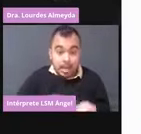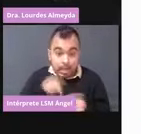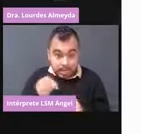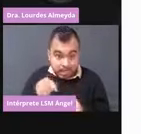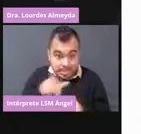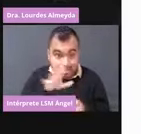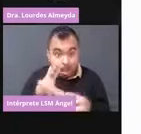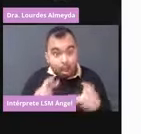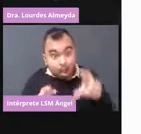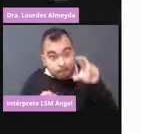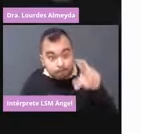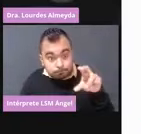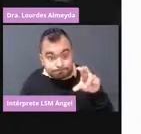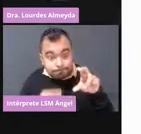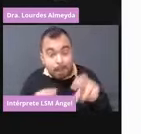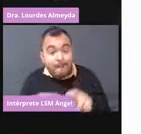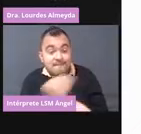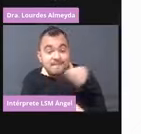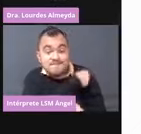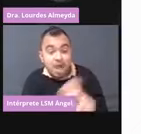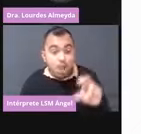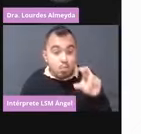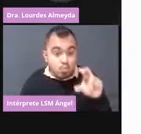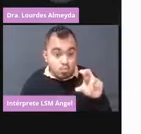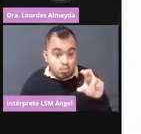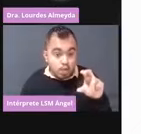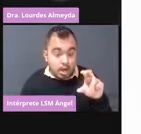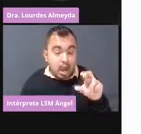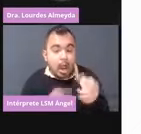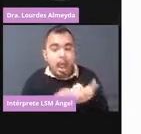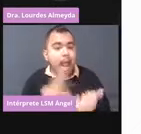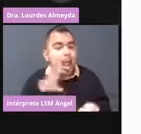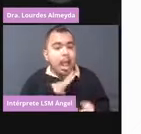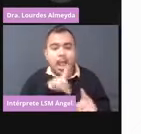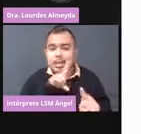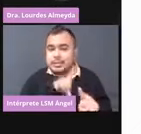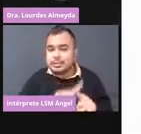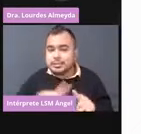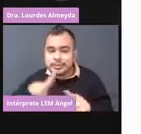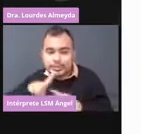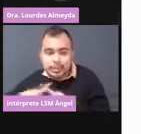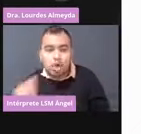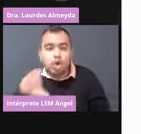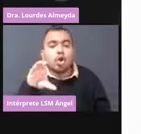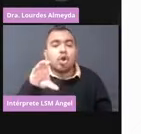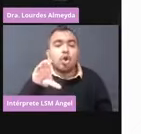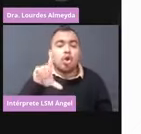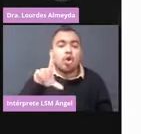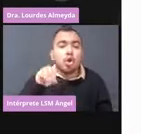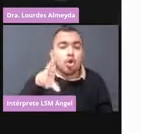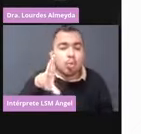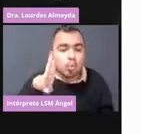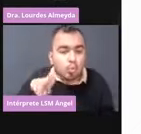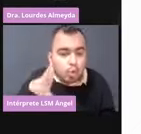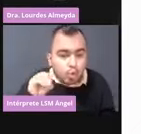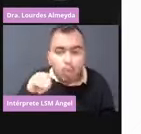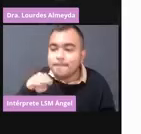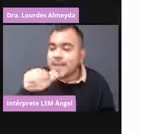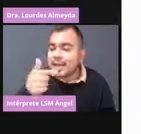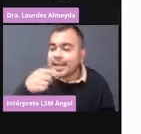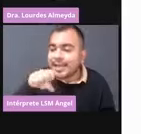con varios productos como cloruro de magnesio, cloruro disódico,